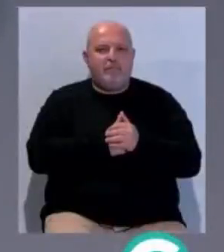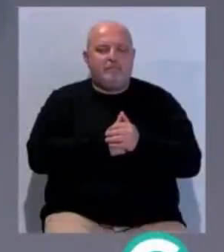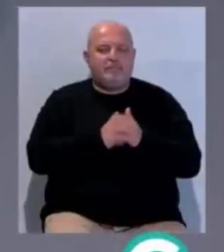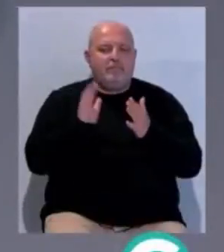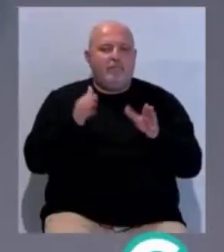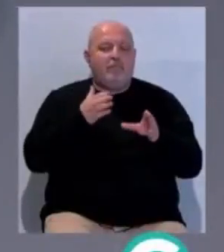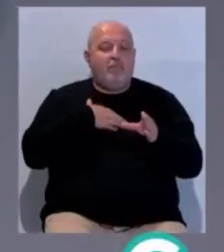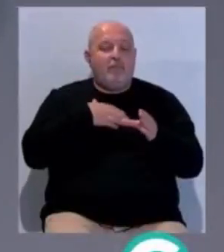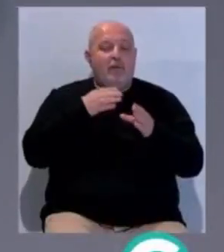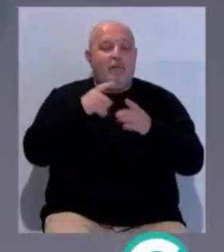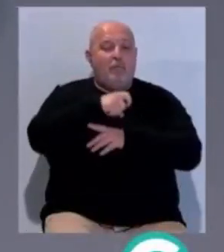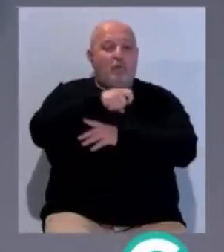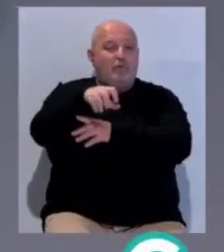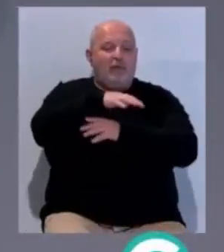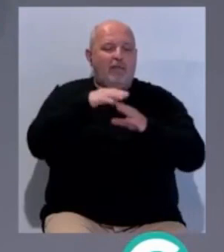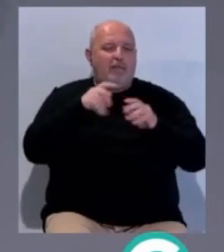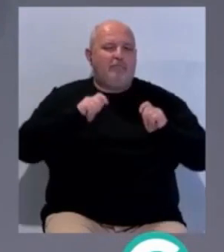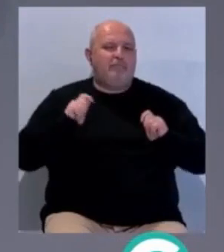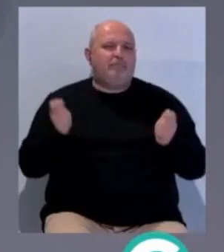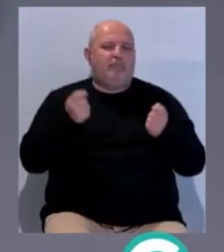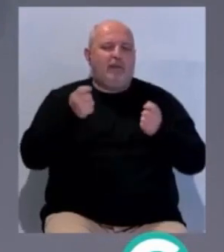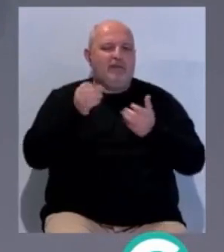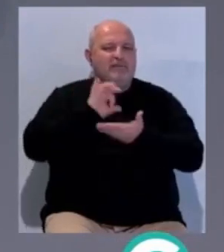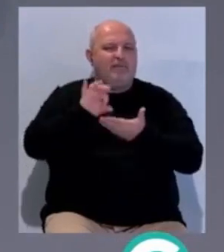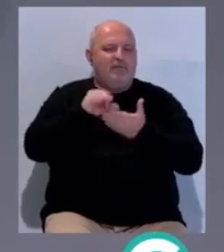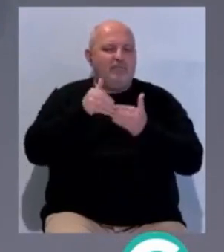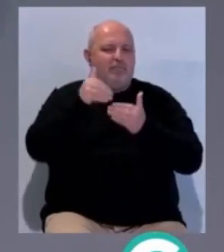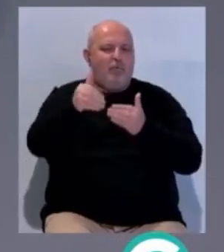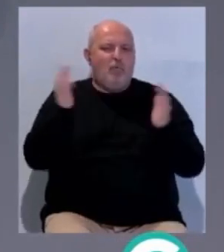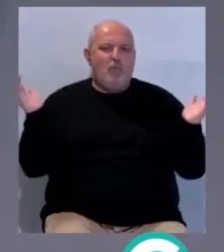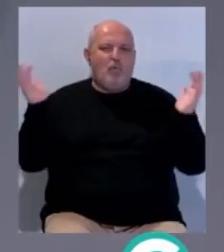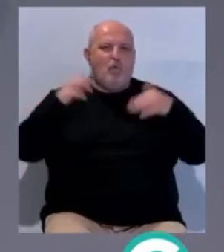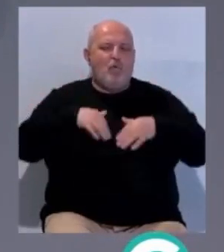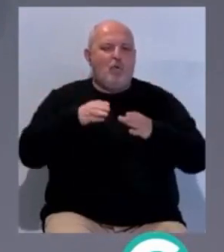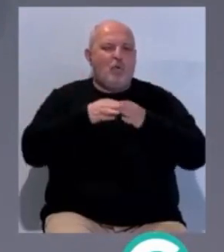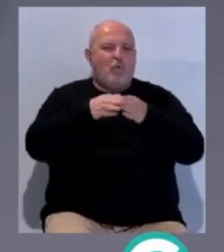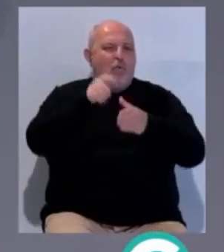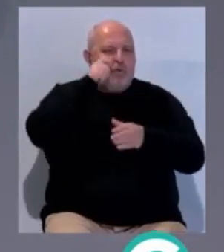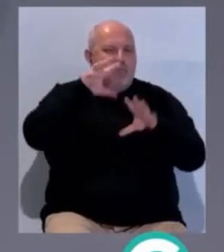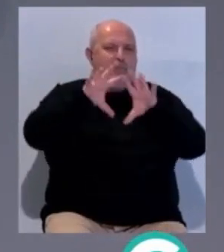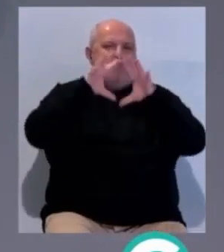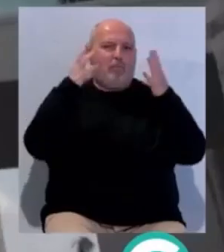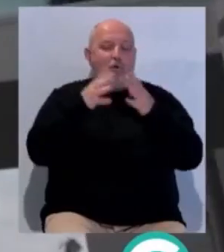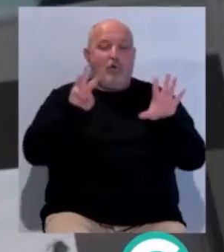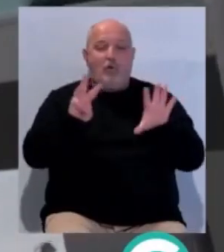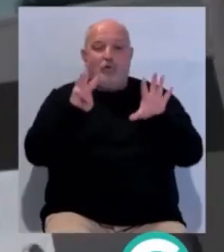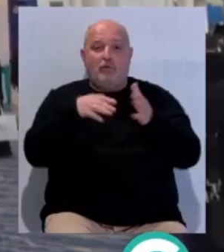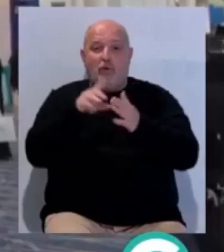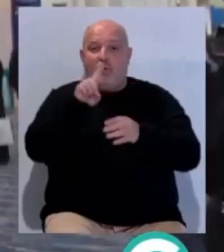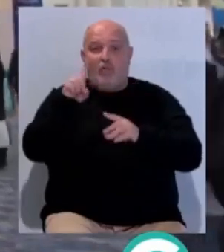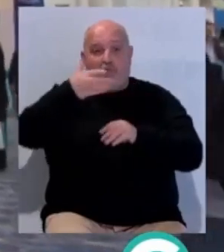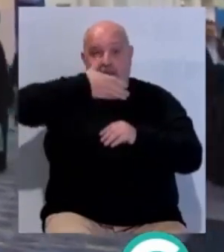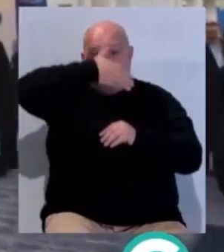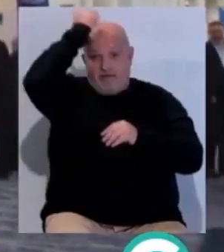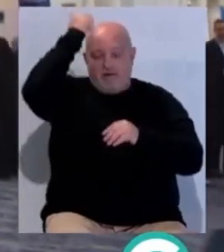El puerto de Cádiz promocionará sus infraestructuras y servicios en el mayor evento de cruceros del mundo. Será del 8 al 11 de